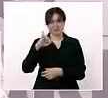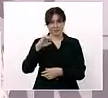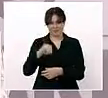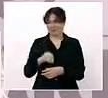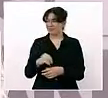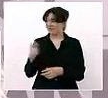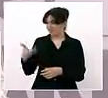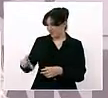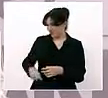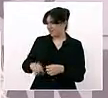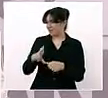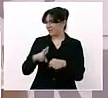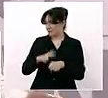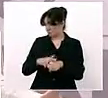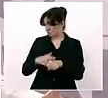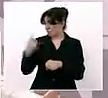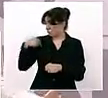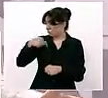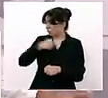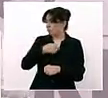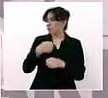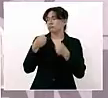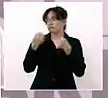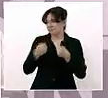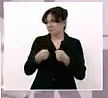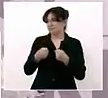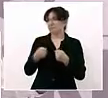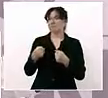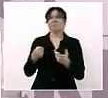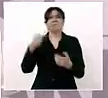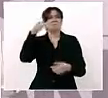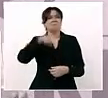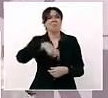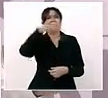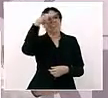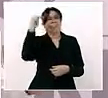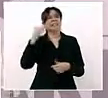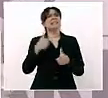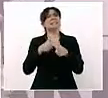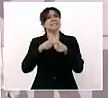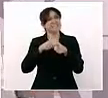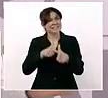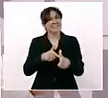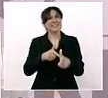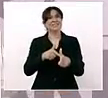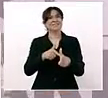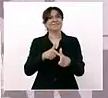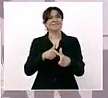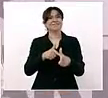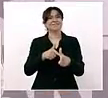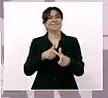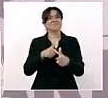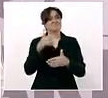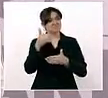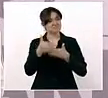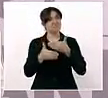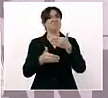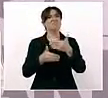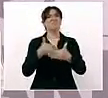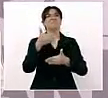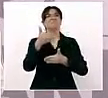de que va a continuar Nayarit por esa senda de progreso